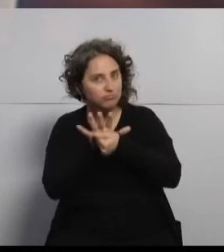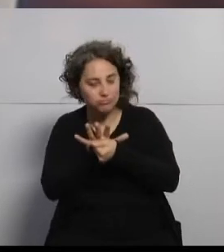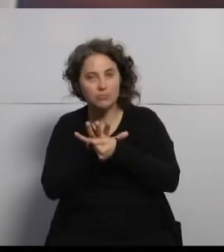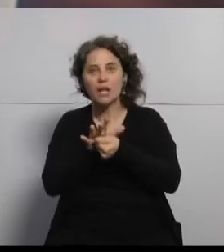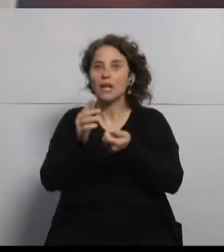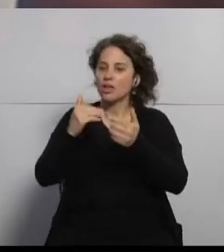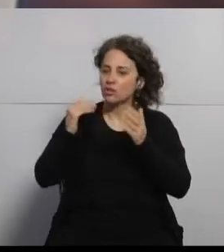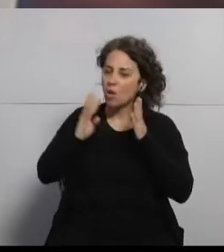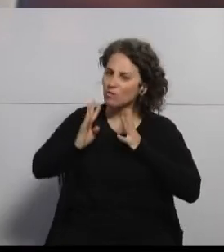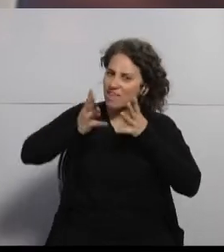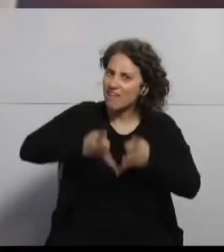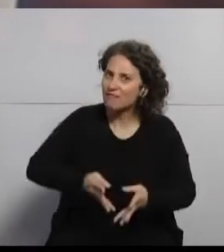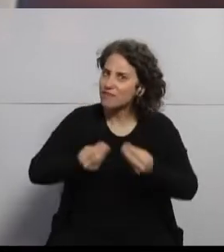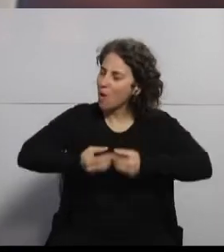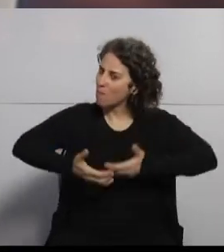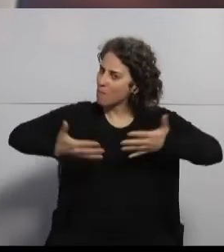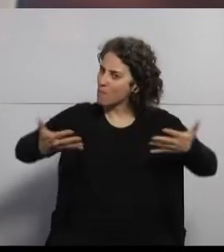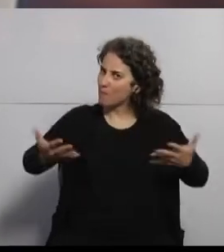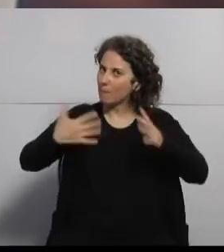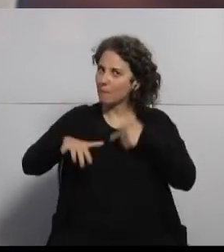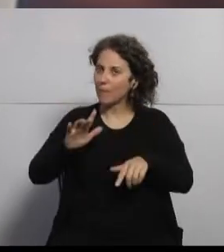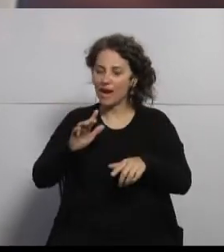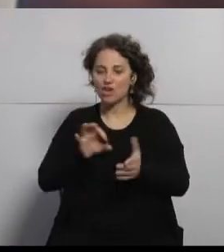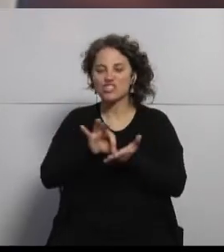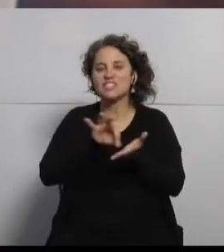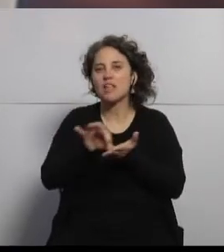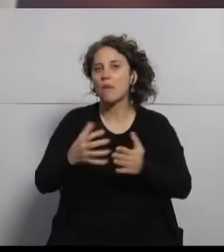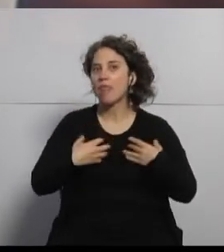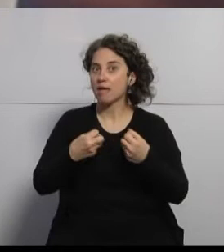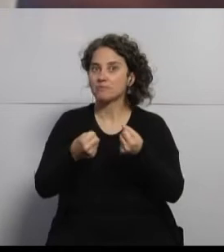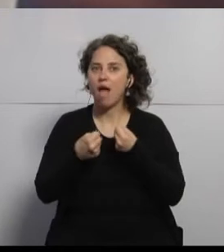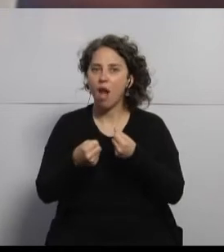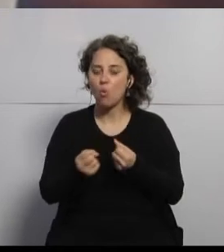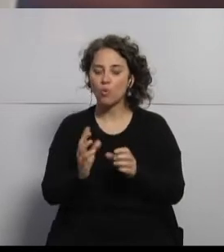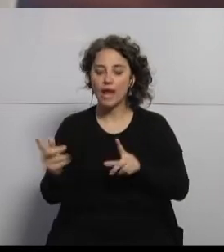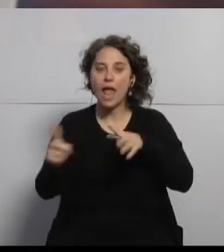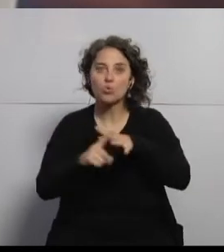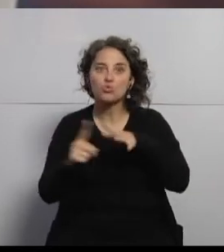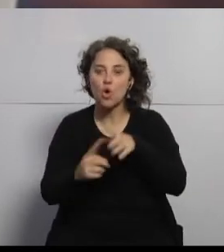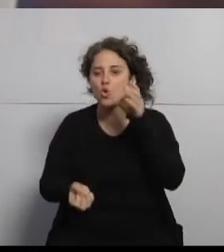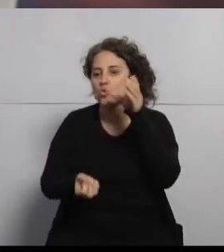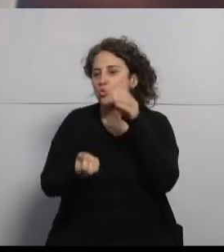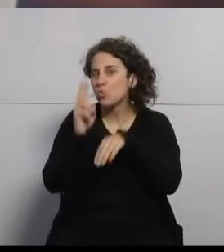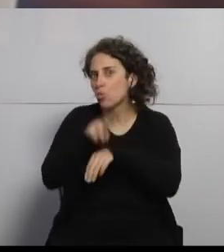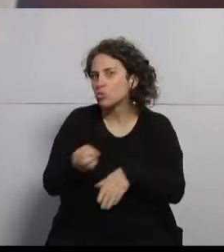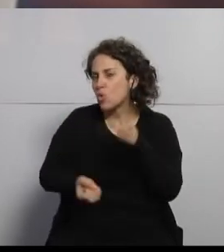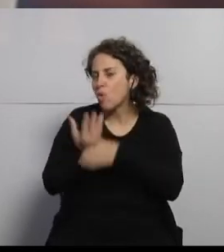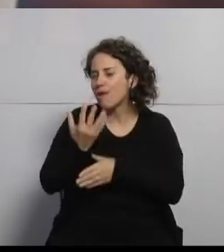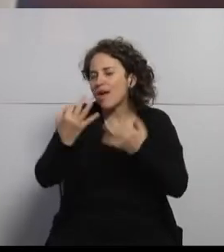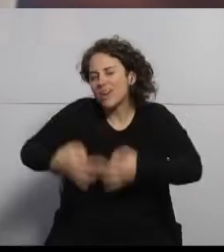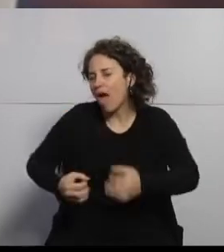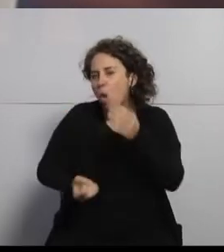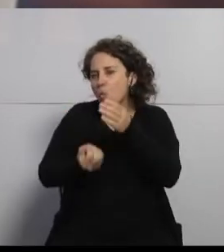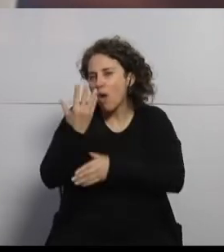digamos, todo el desafío que se ha presentado para los sistemas sanitarios en la inclusión y el uso de nuevas, no exactamente